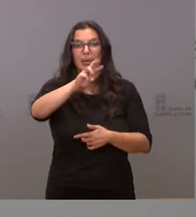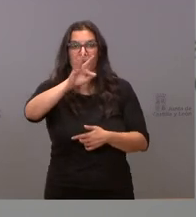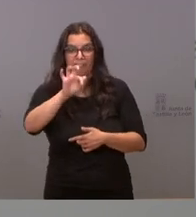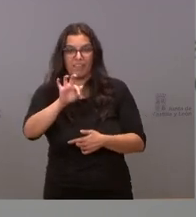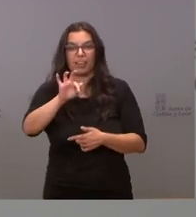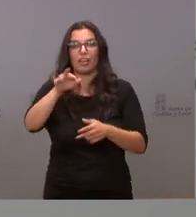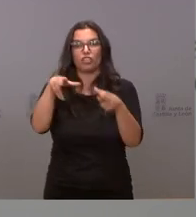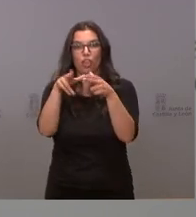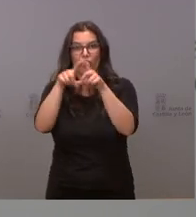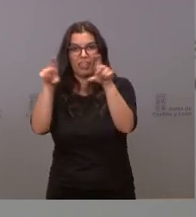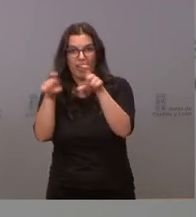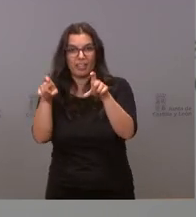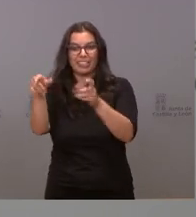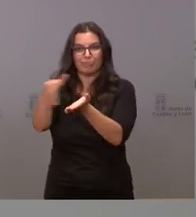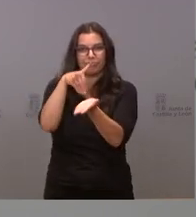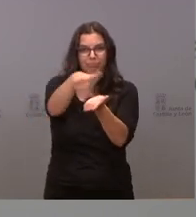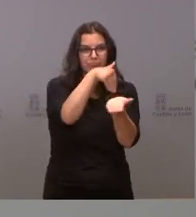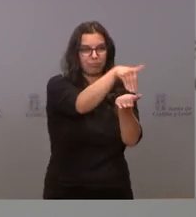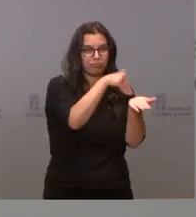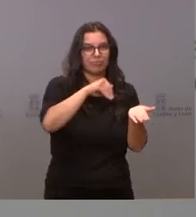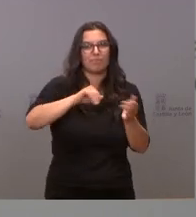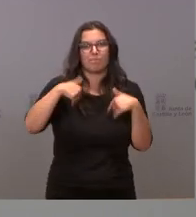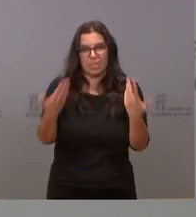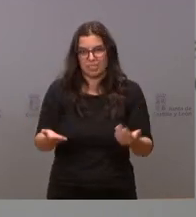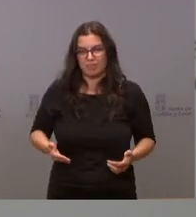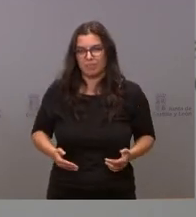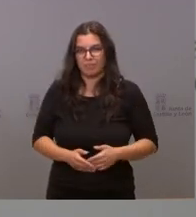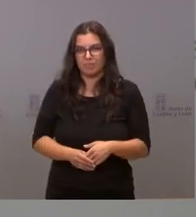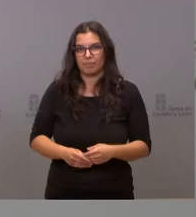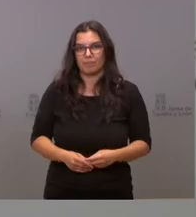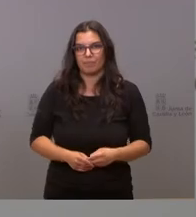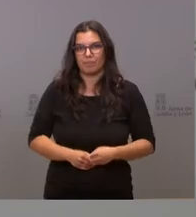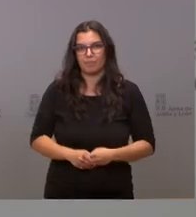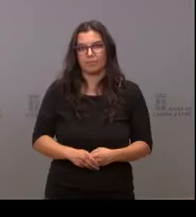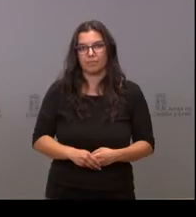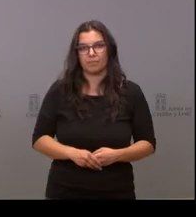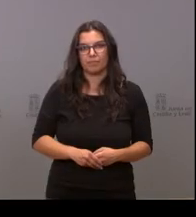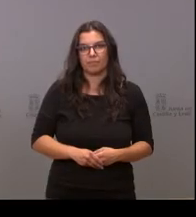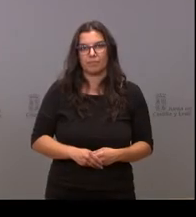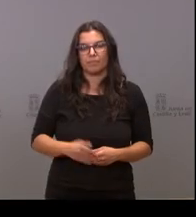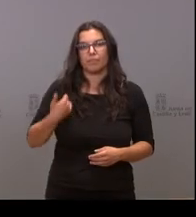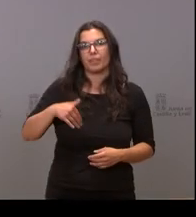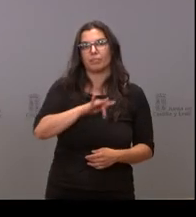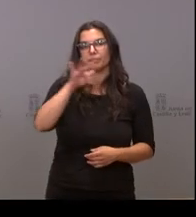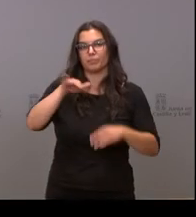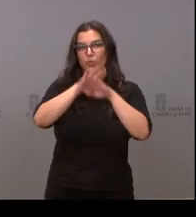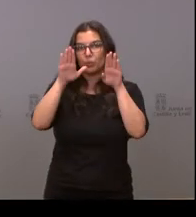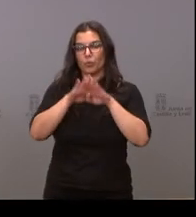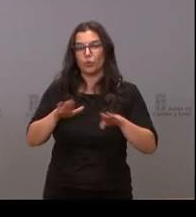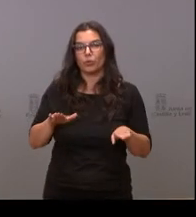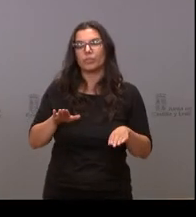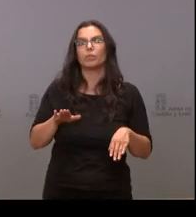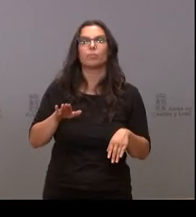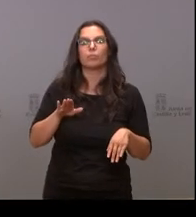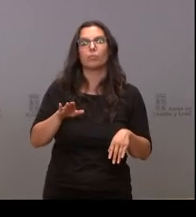ingresos a las administraciones públicas y a nuestra comunidad autónoma Pues vamos a cerrar el turno de preguntas de hoy